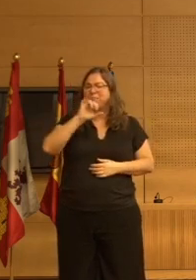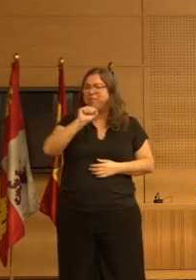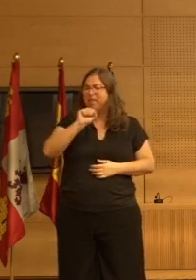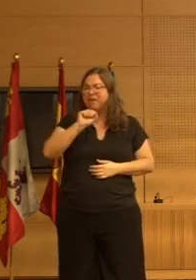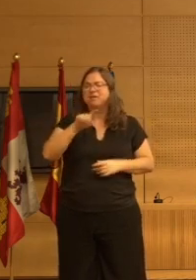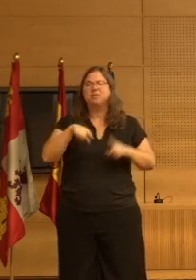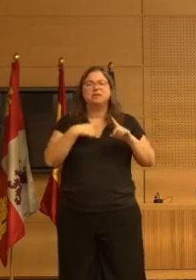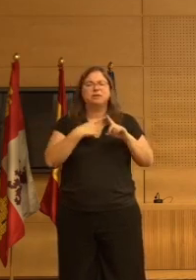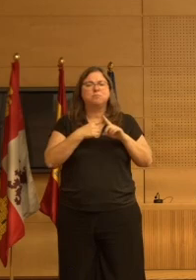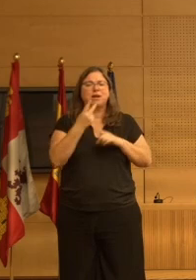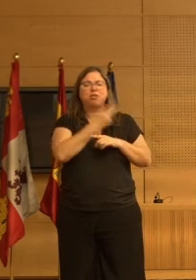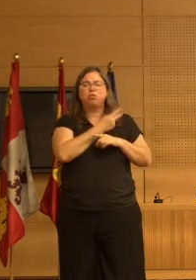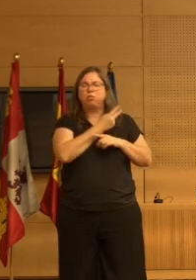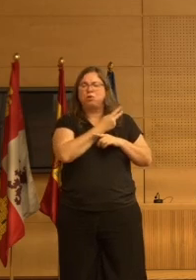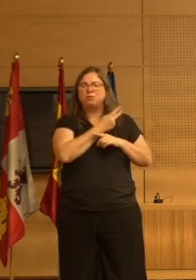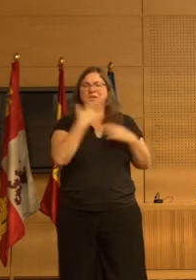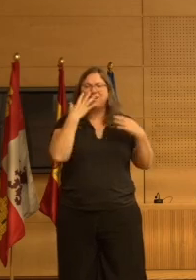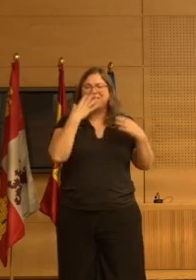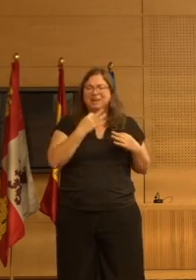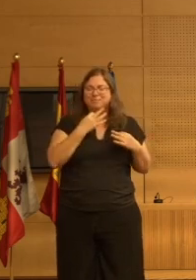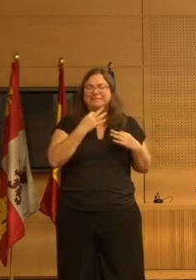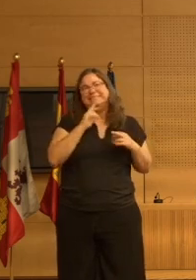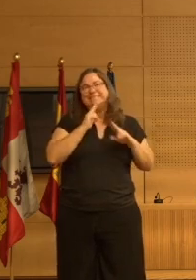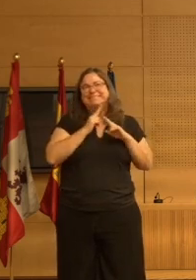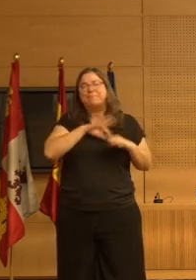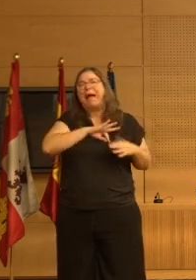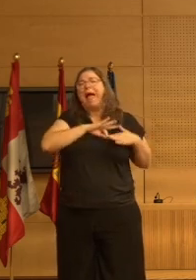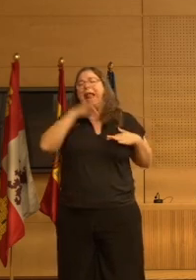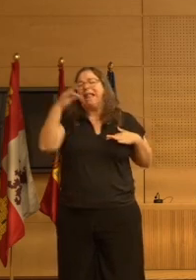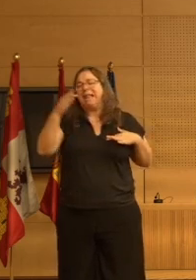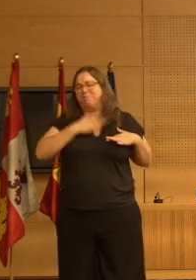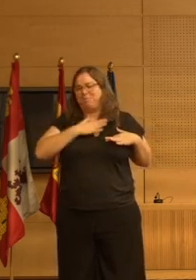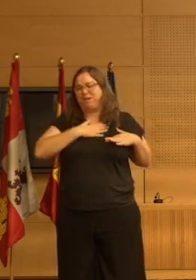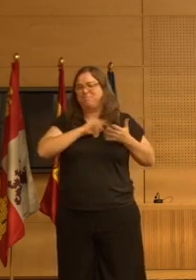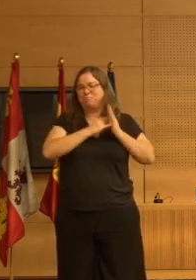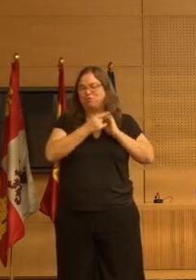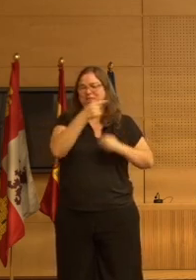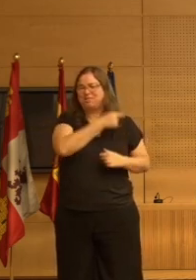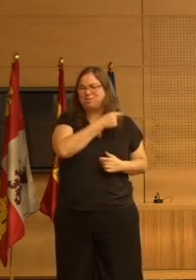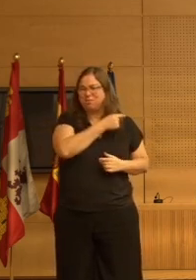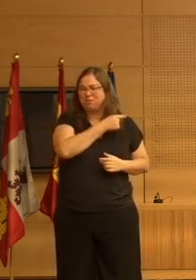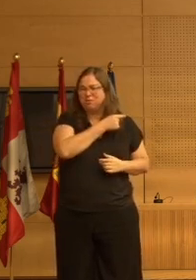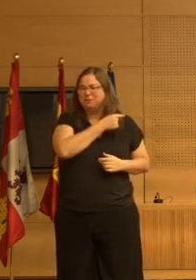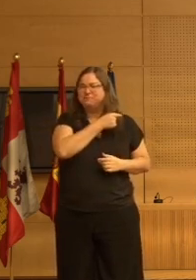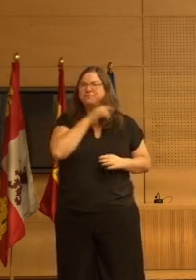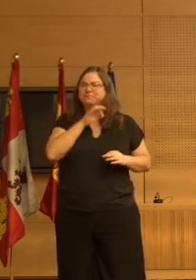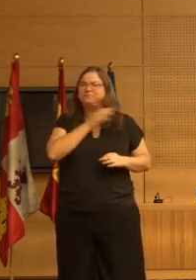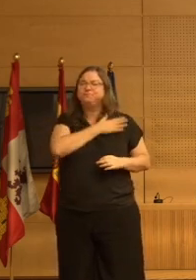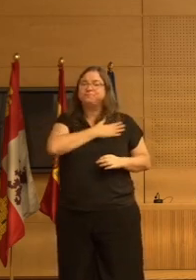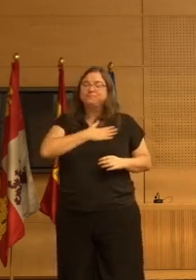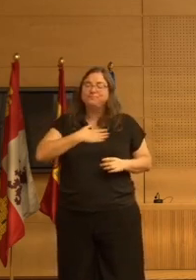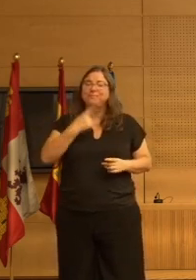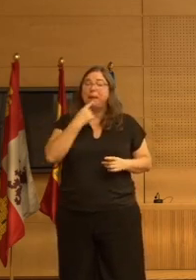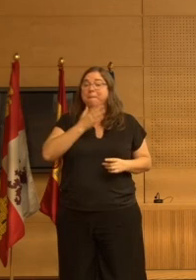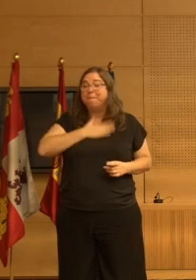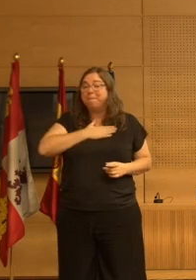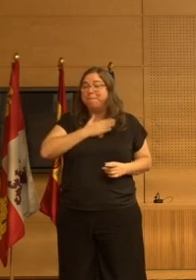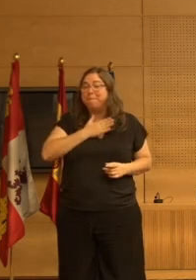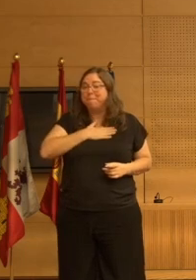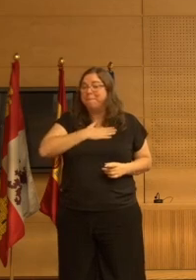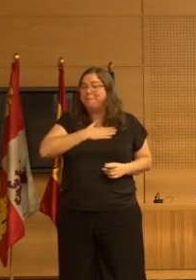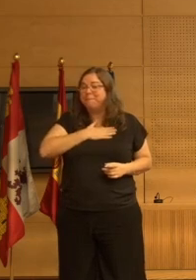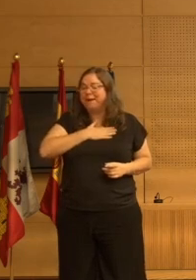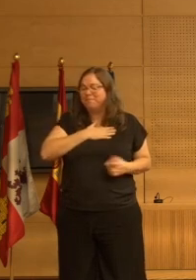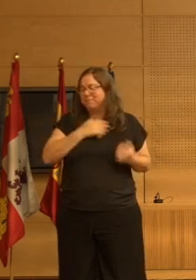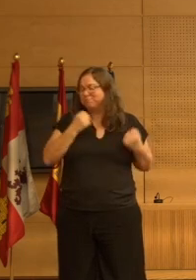Visperea está aquí dentro de nosotros es realmente el alma de este proyecto y bueno pues a él se los debemos y para mí es realmente